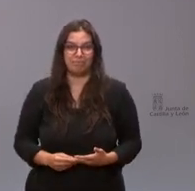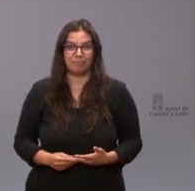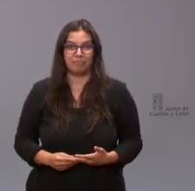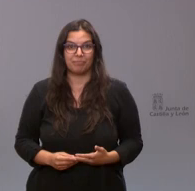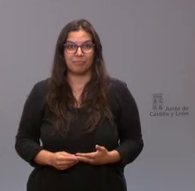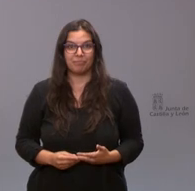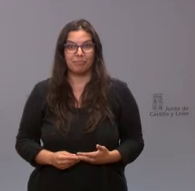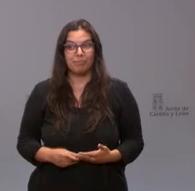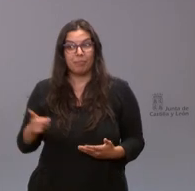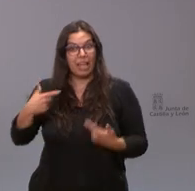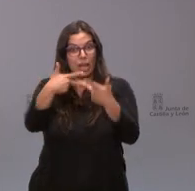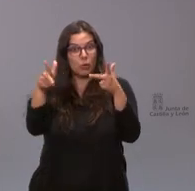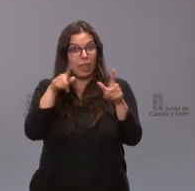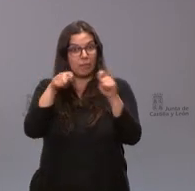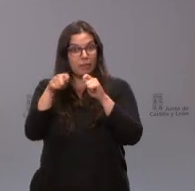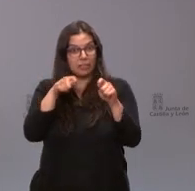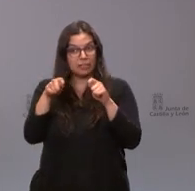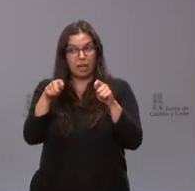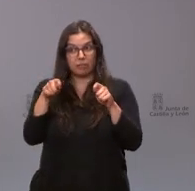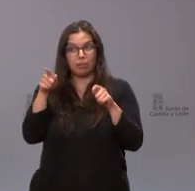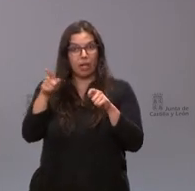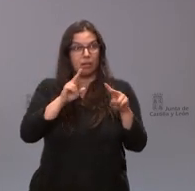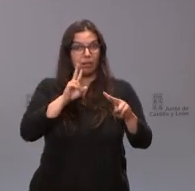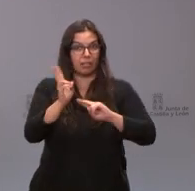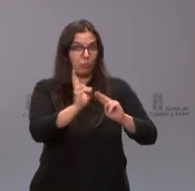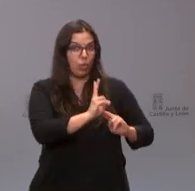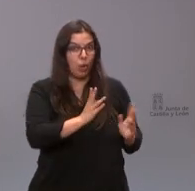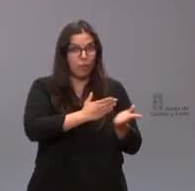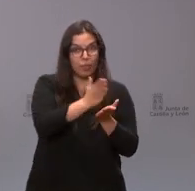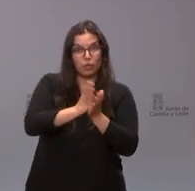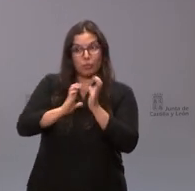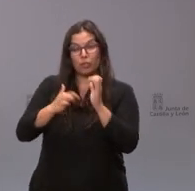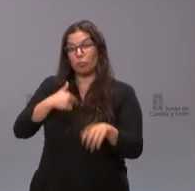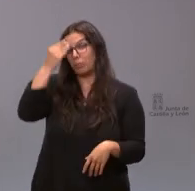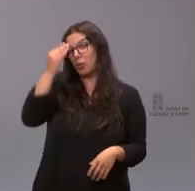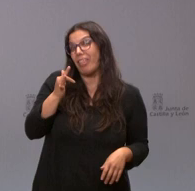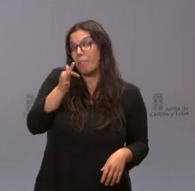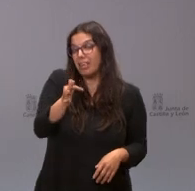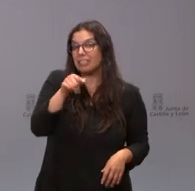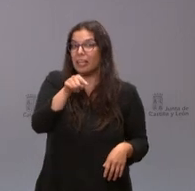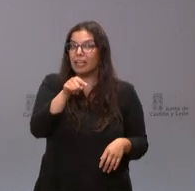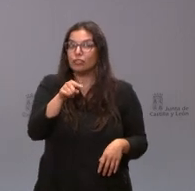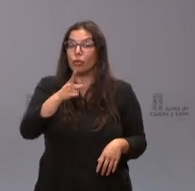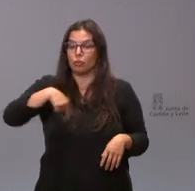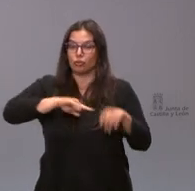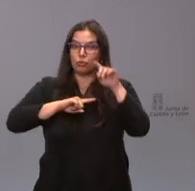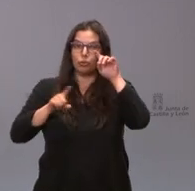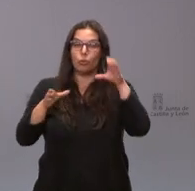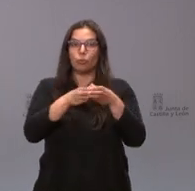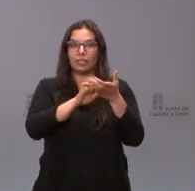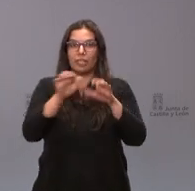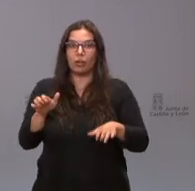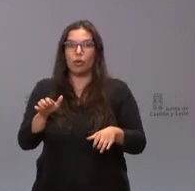bajo ningún concepto perdón y respondió a los medios yo creo que además esto que hacemos de la Junta de Castellano siempre es